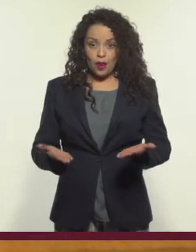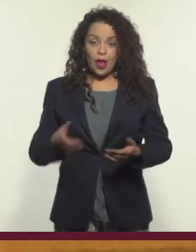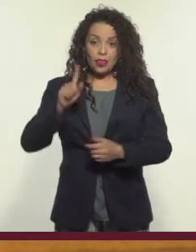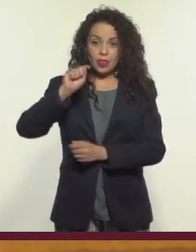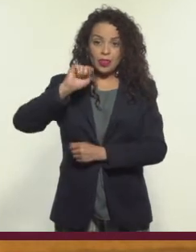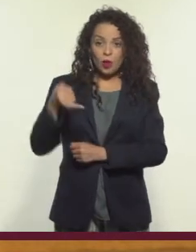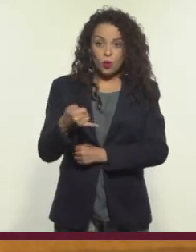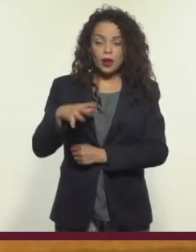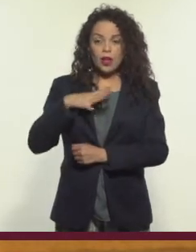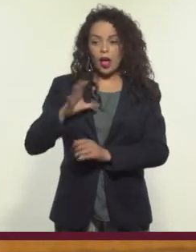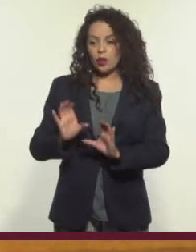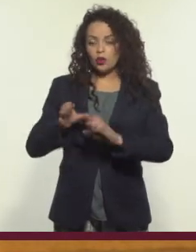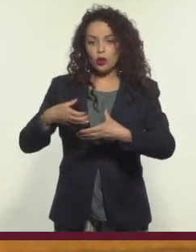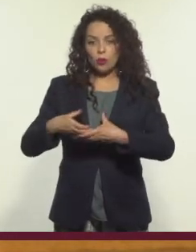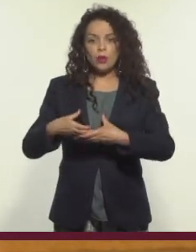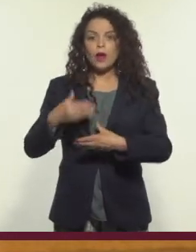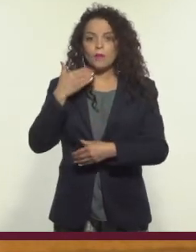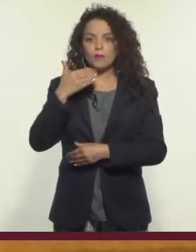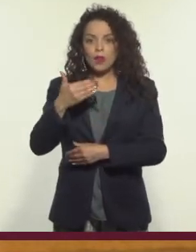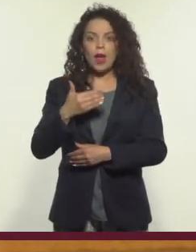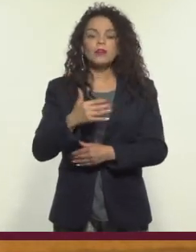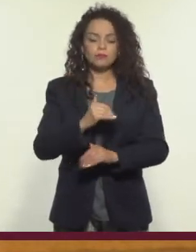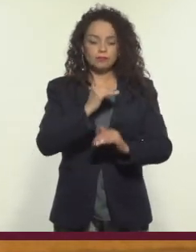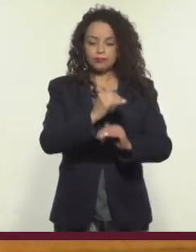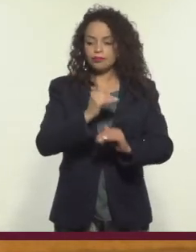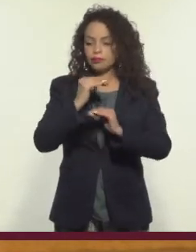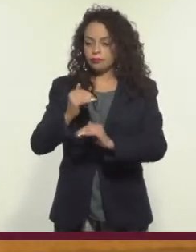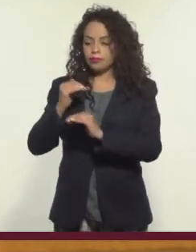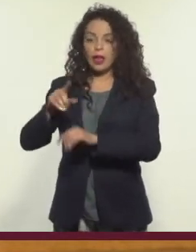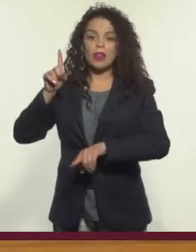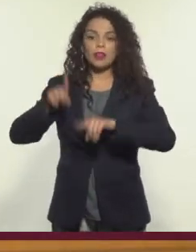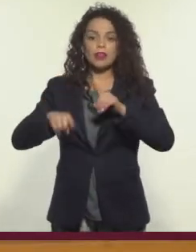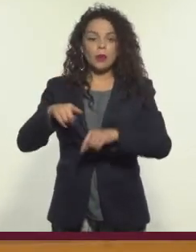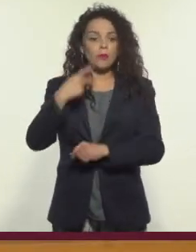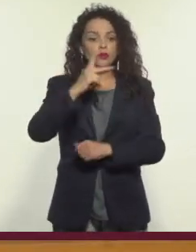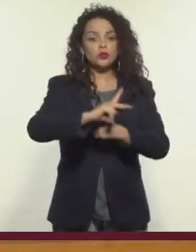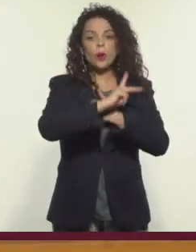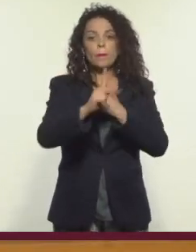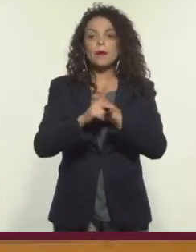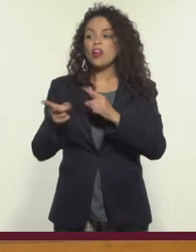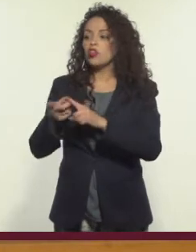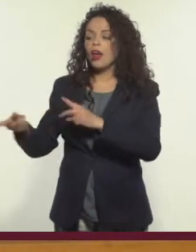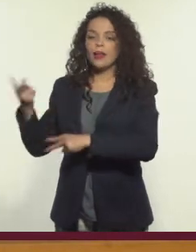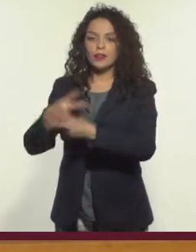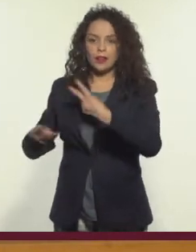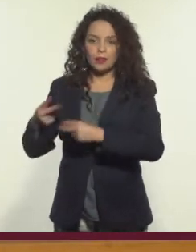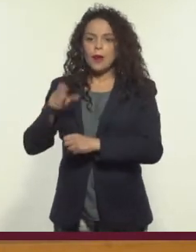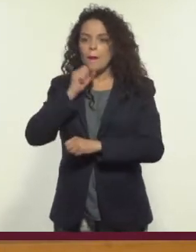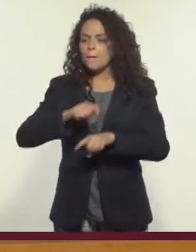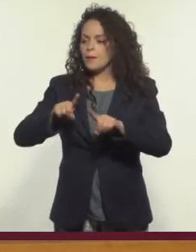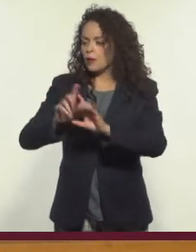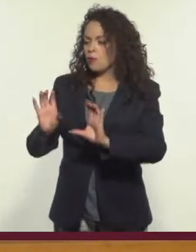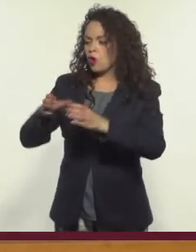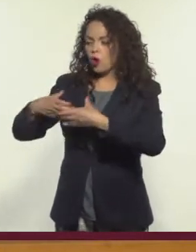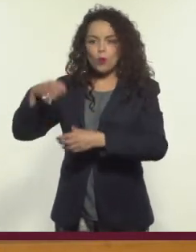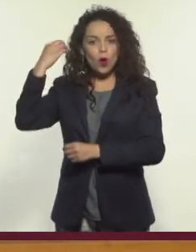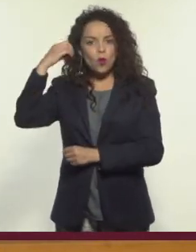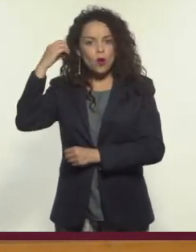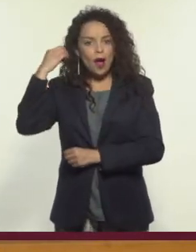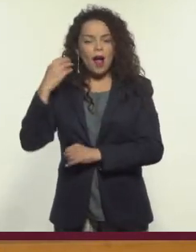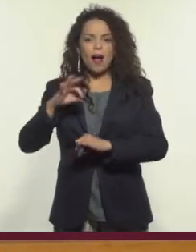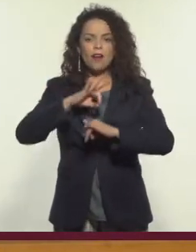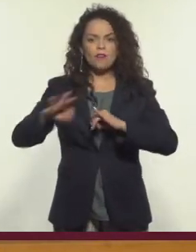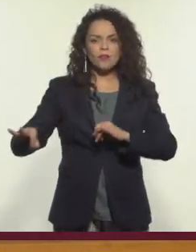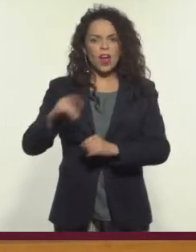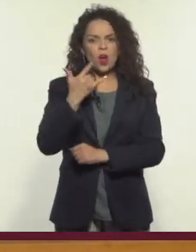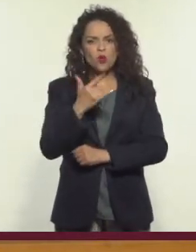algo, en Tijuana hay comunidades muy bien delimitadas de acuerdo al país del que vienen. También hay una comunidad de oaxaqueños que a finales de